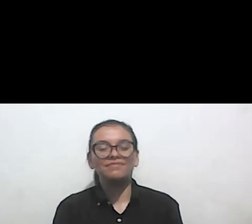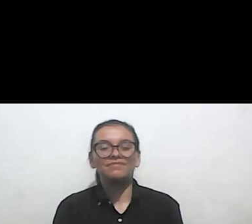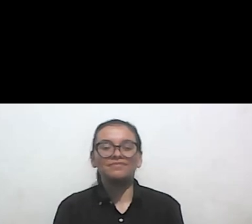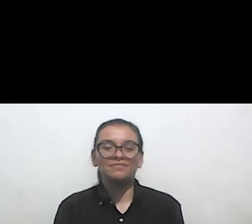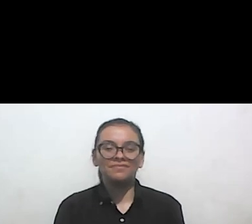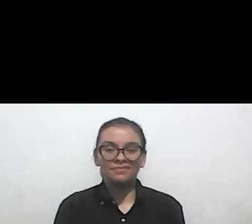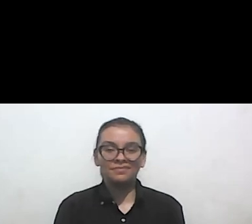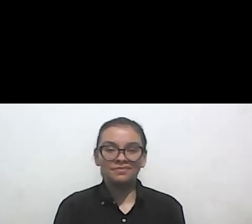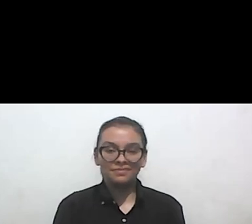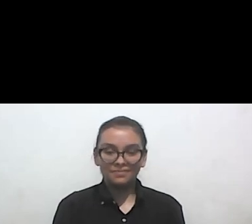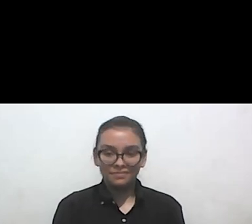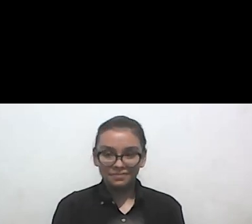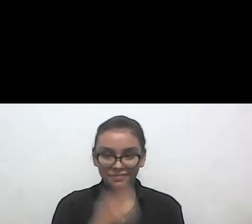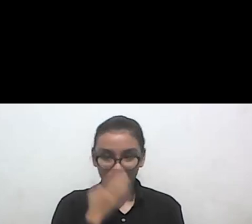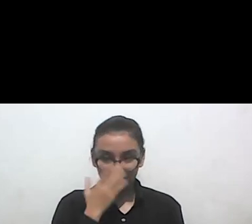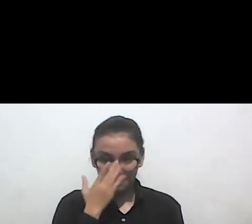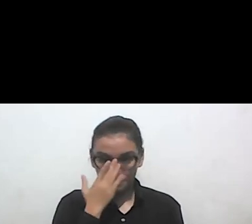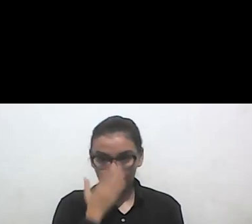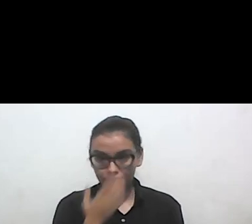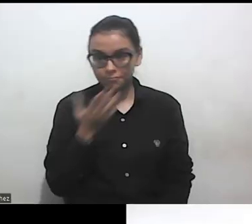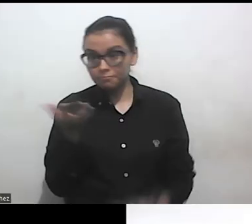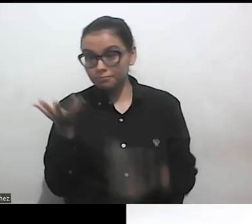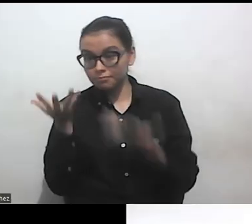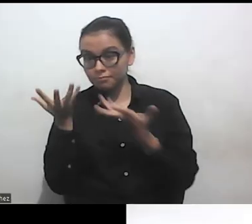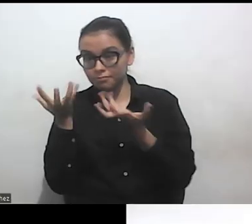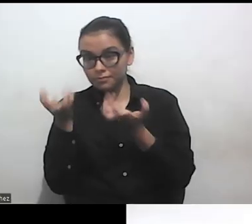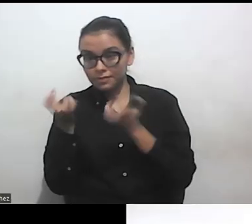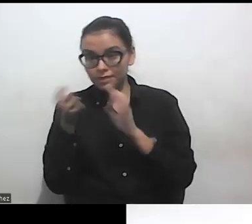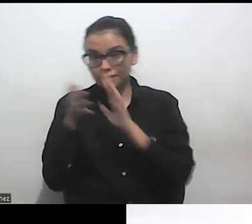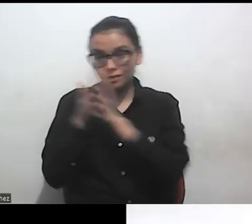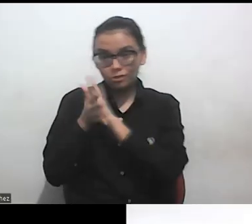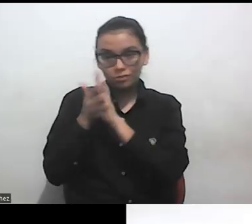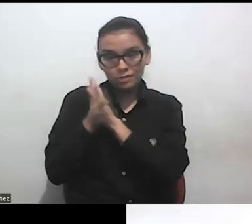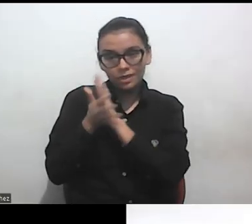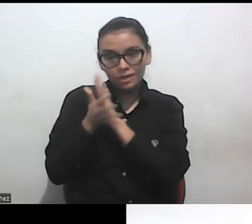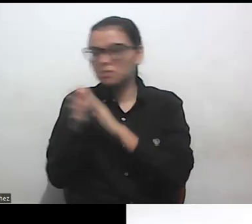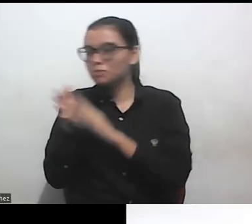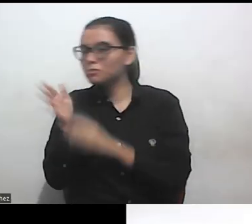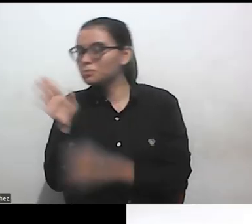Gracias. Y si quieres de pronto contarnos un poco sobre ti.